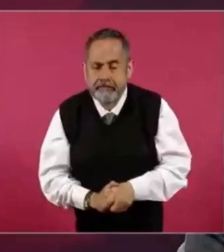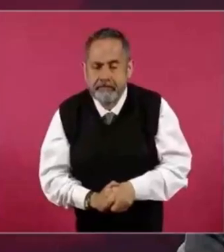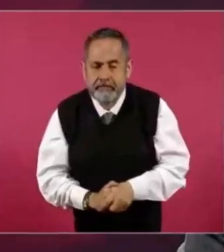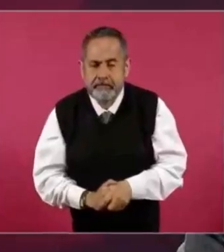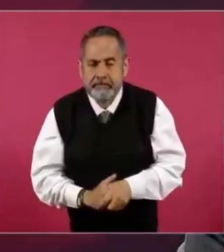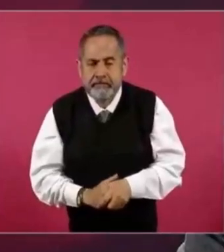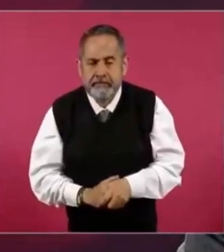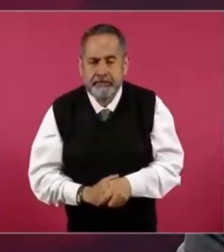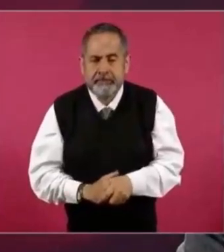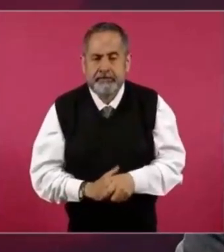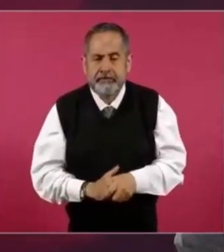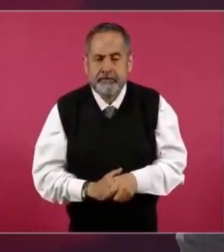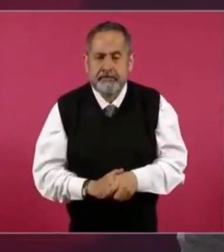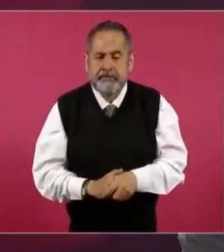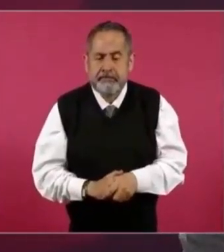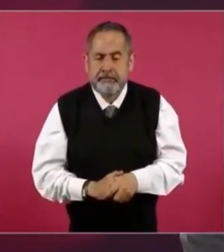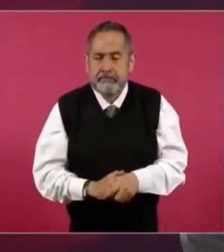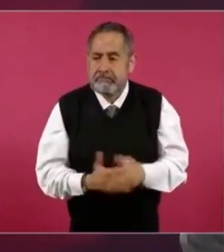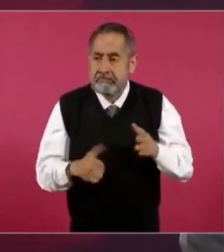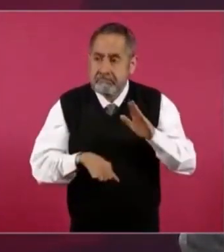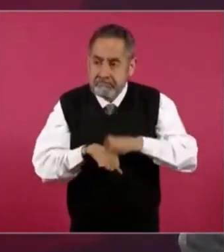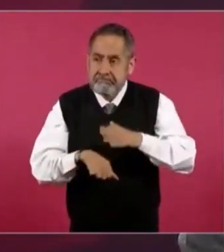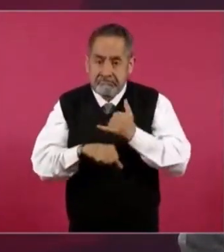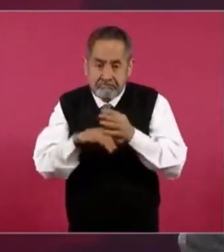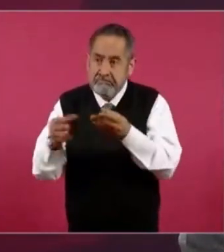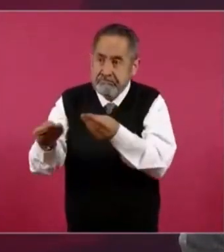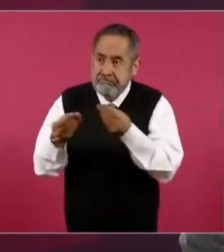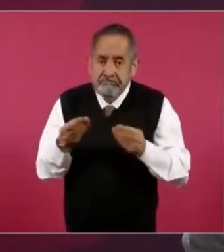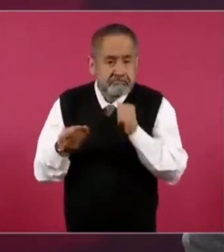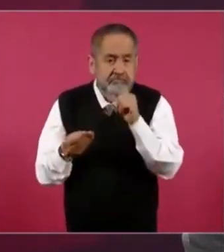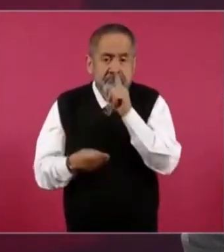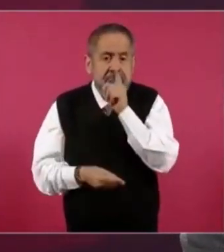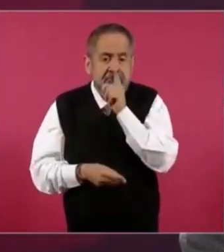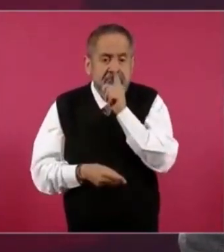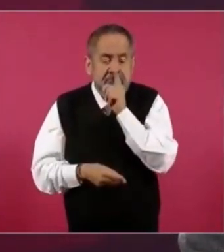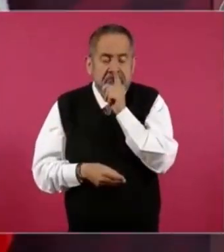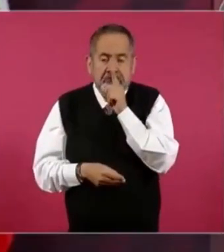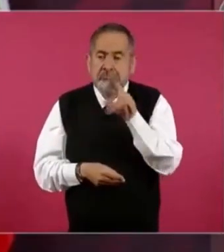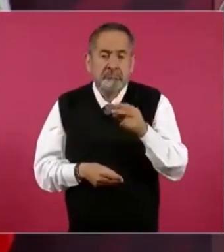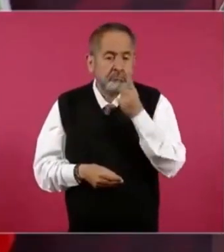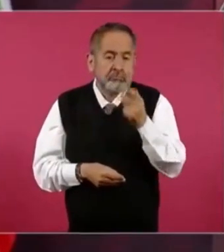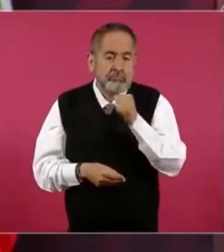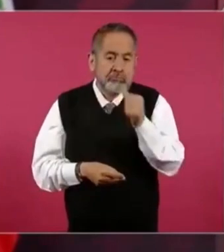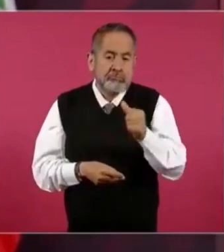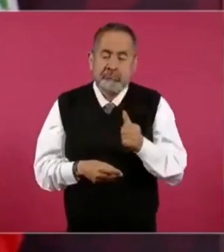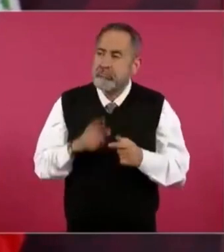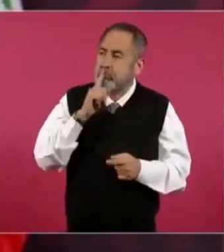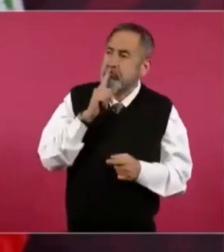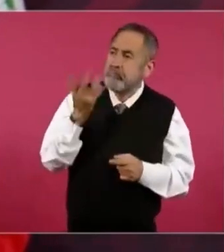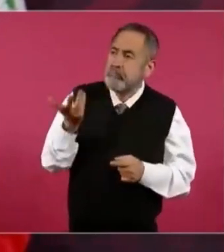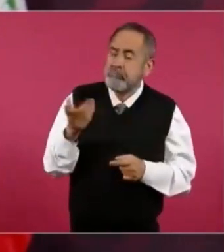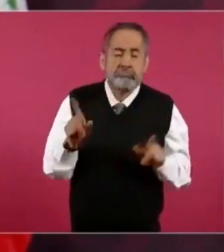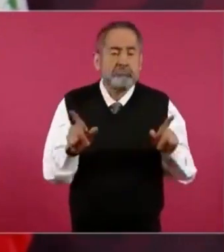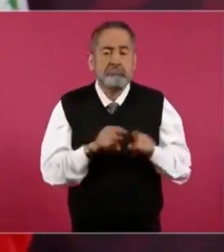No ha habido más, sólo un avión